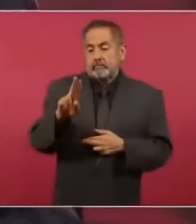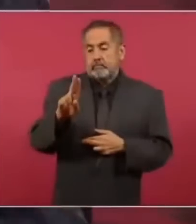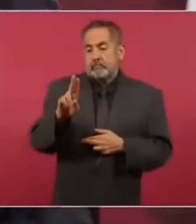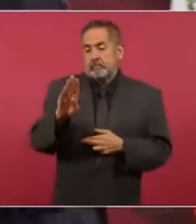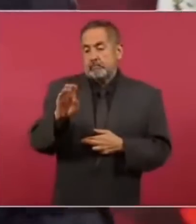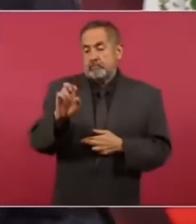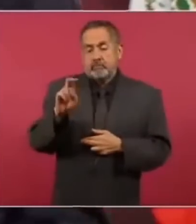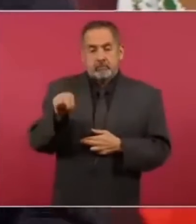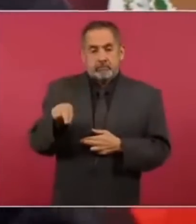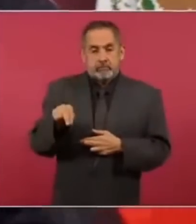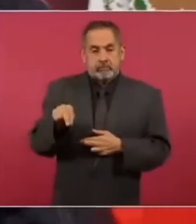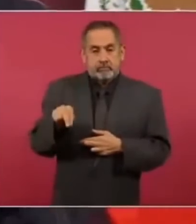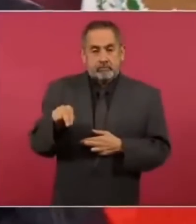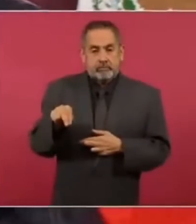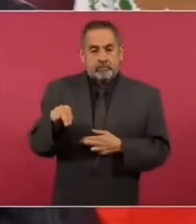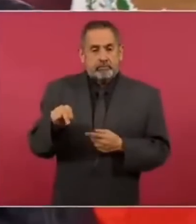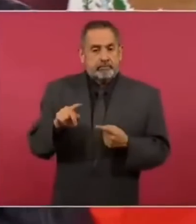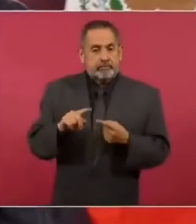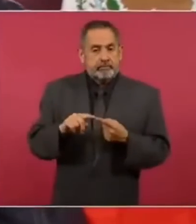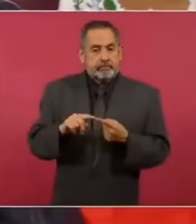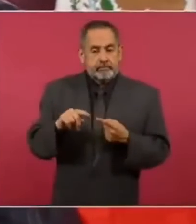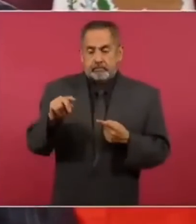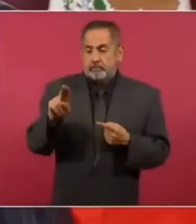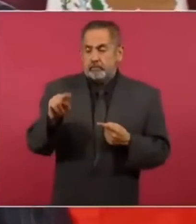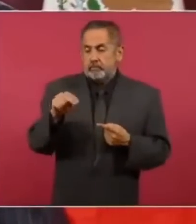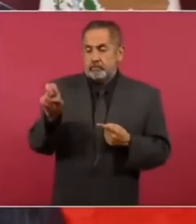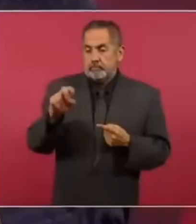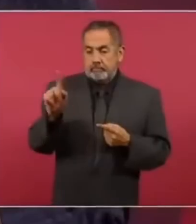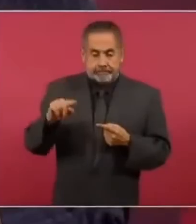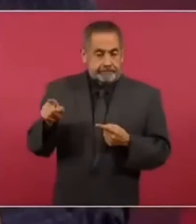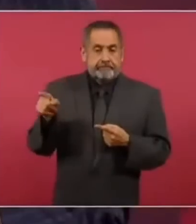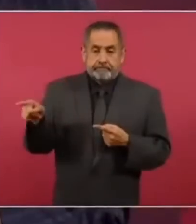Núñez.